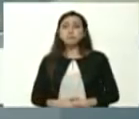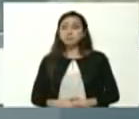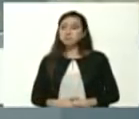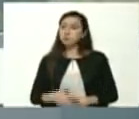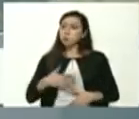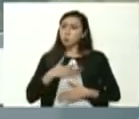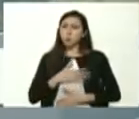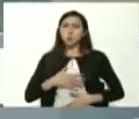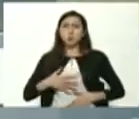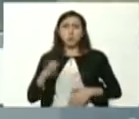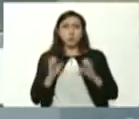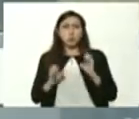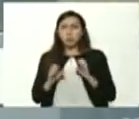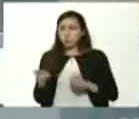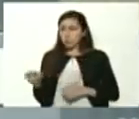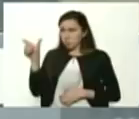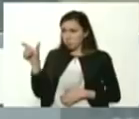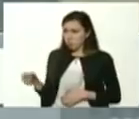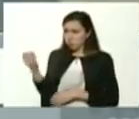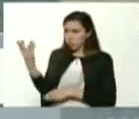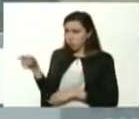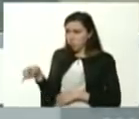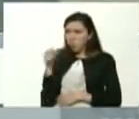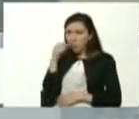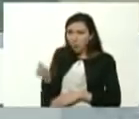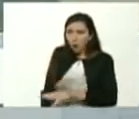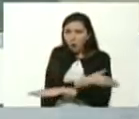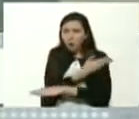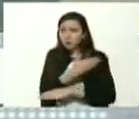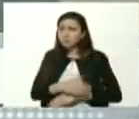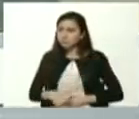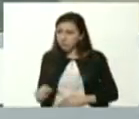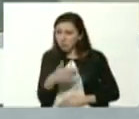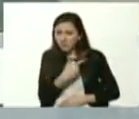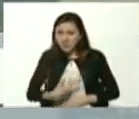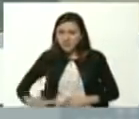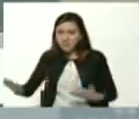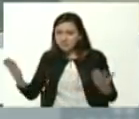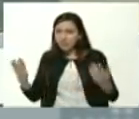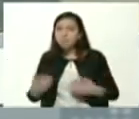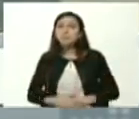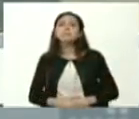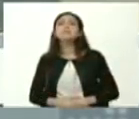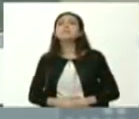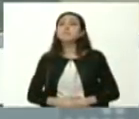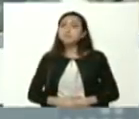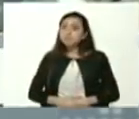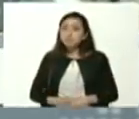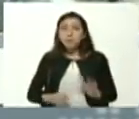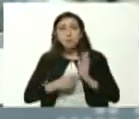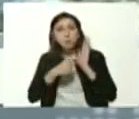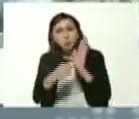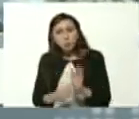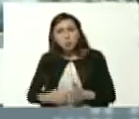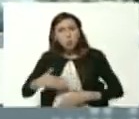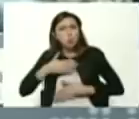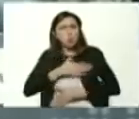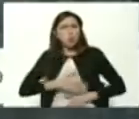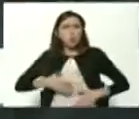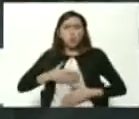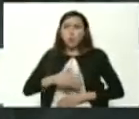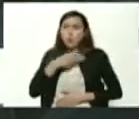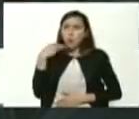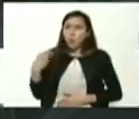emocionado por tus palabras Kennedy presidente Kennedy transmitir desde la emoción de la